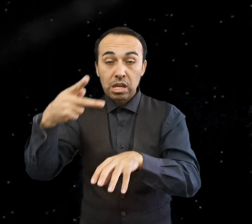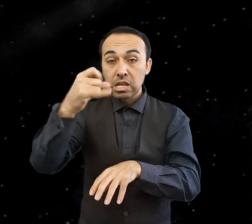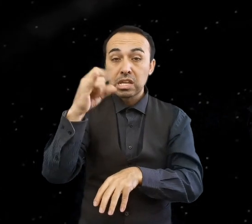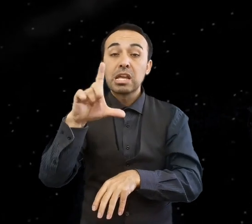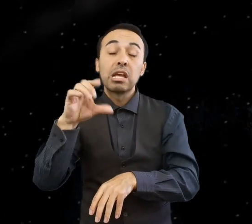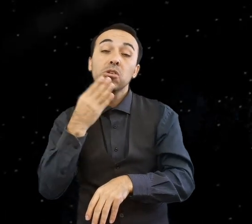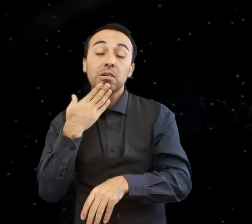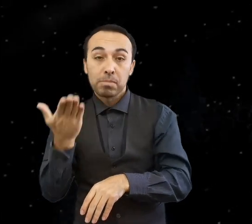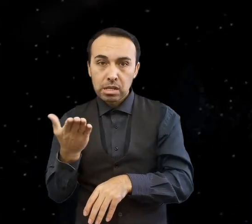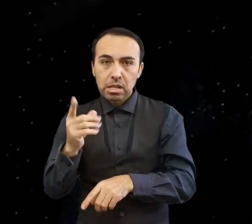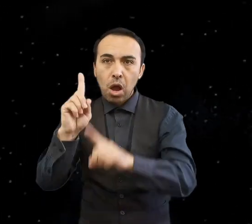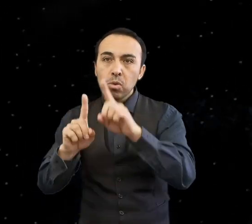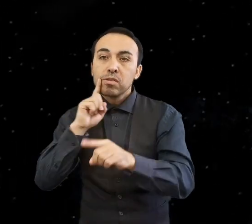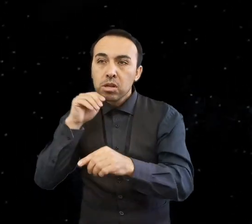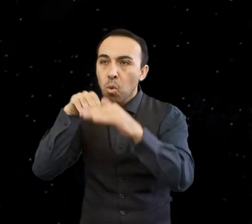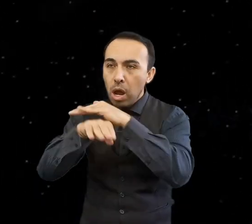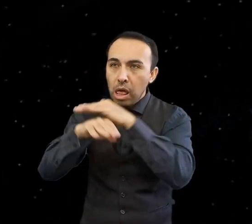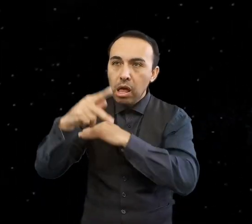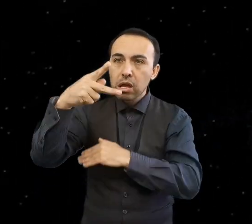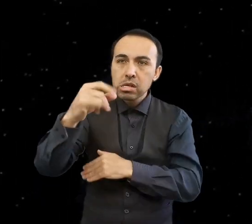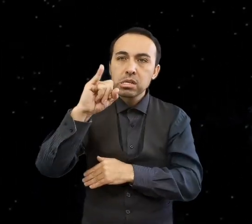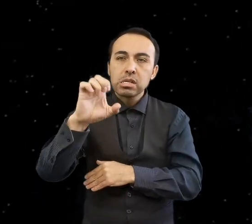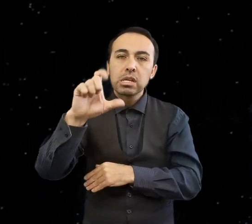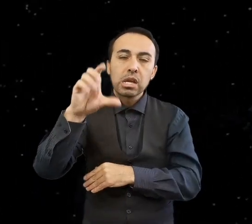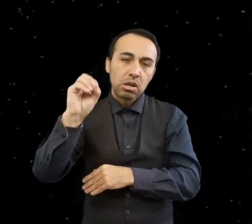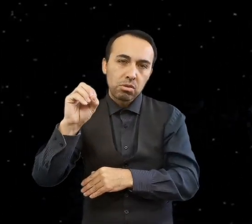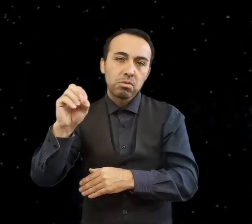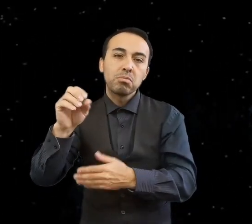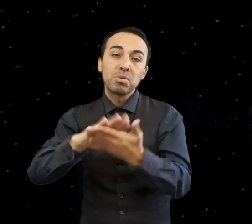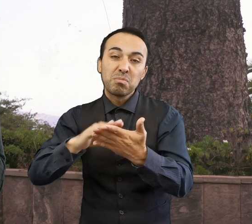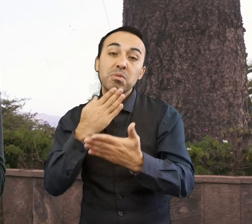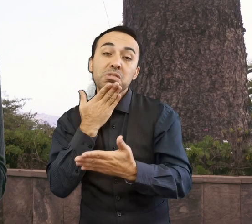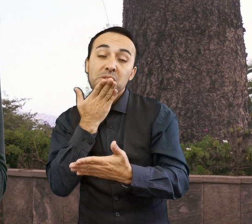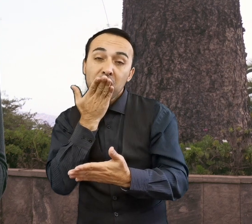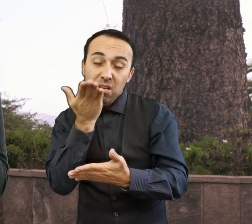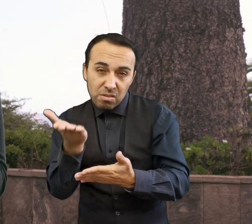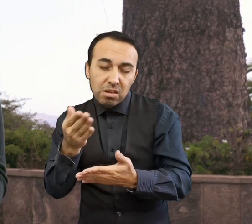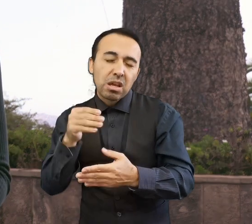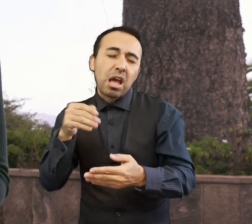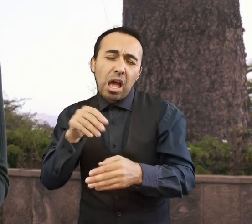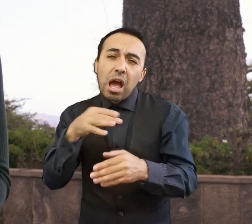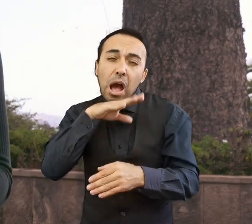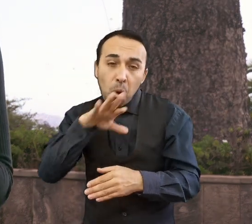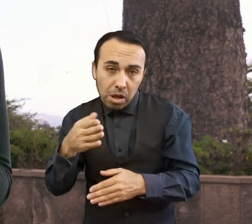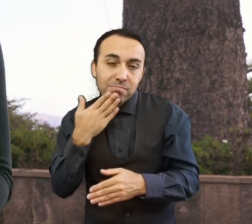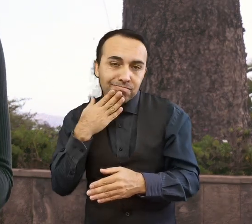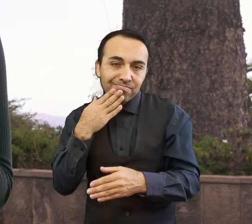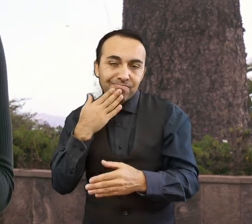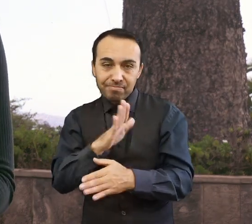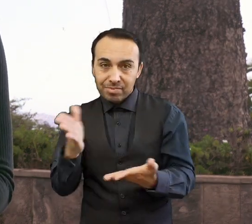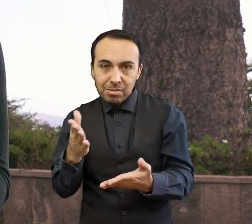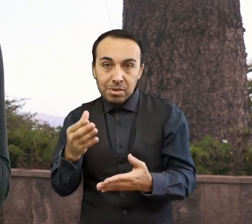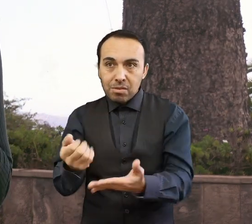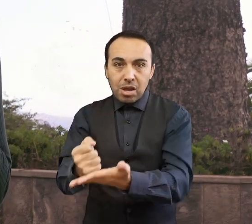hielo, el que se sublimaría bajo determinadas condiciones. Si buscamos asteroides, no solo los encontramos en el cinturón